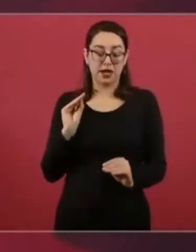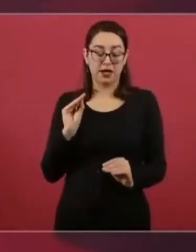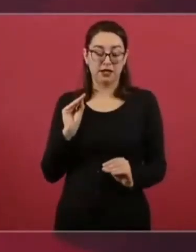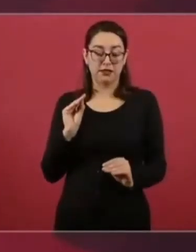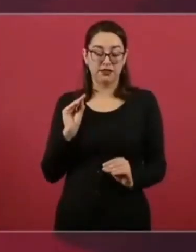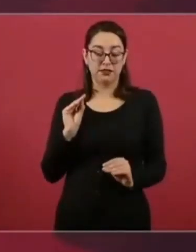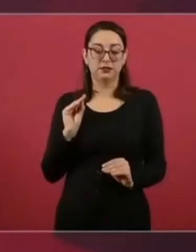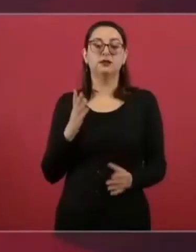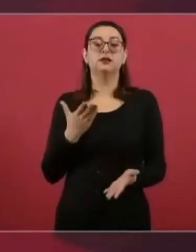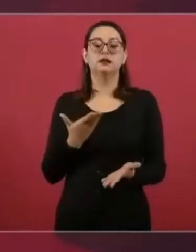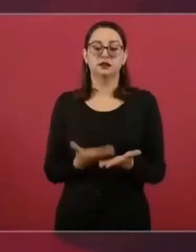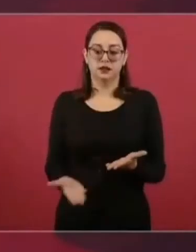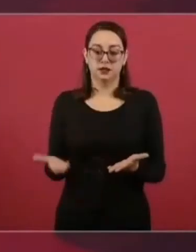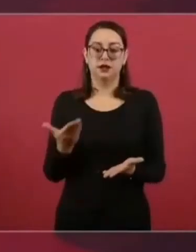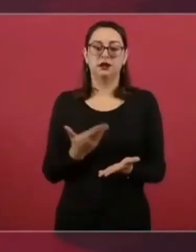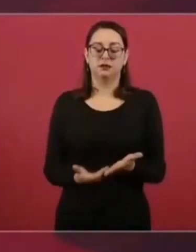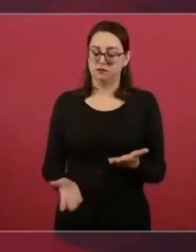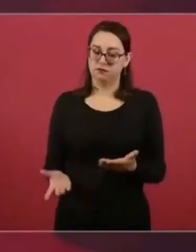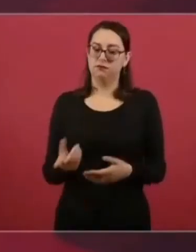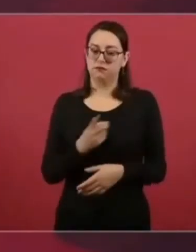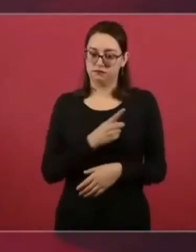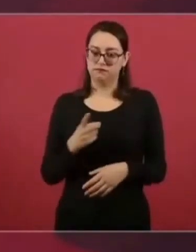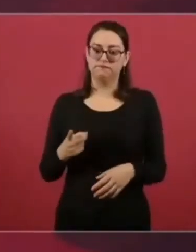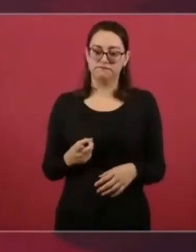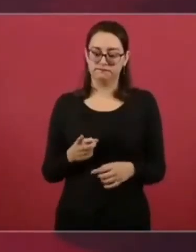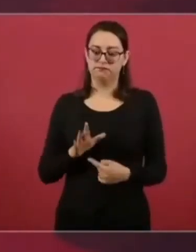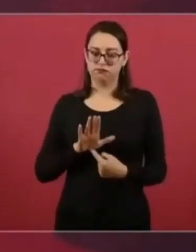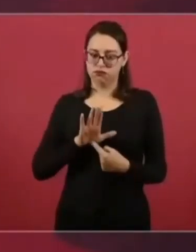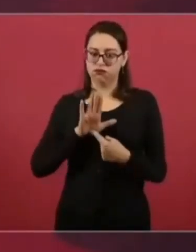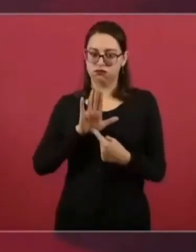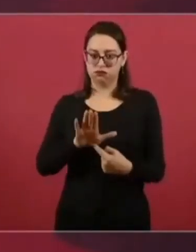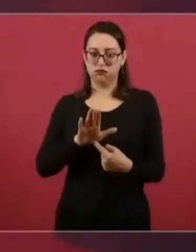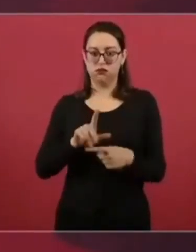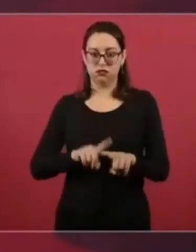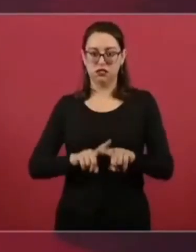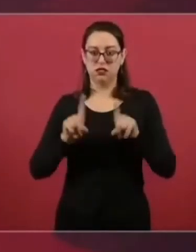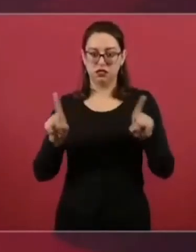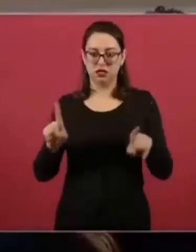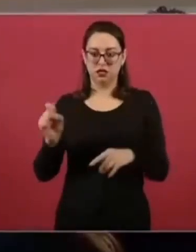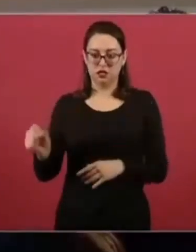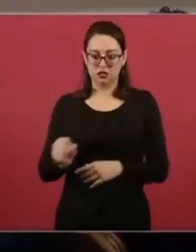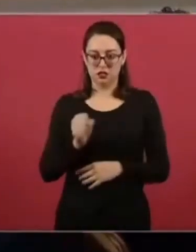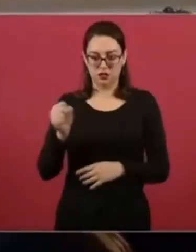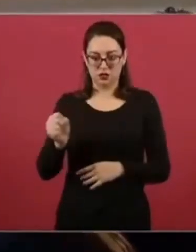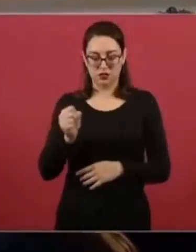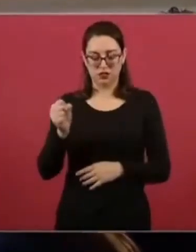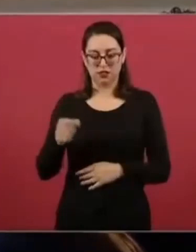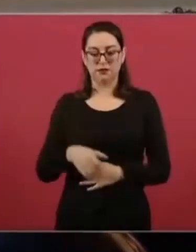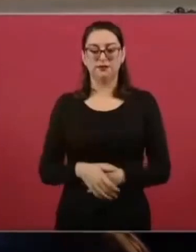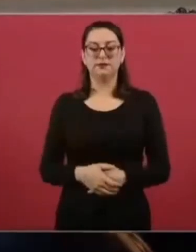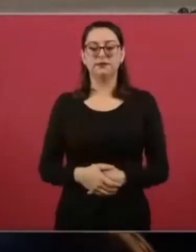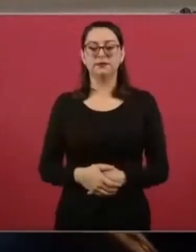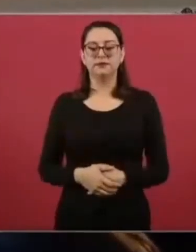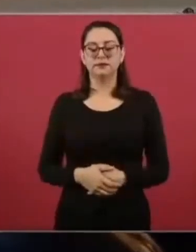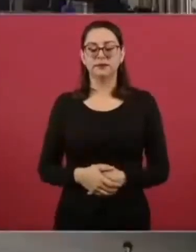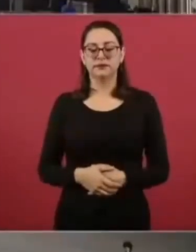ahora es distinto, afortunadamente. Gracias. Gracias. Gracias.